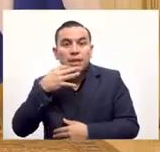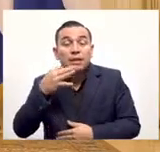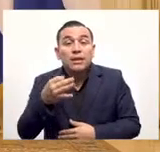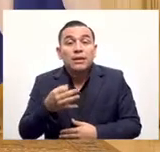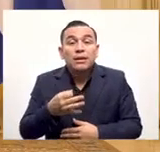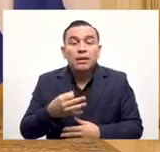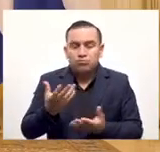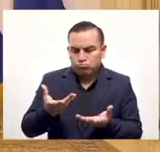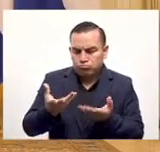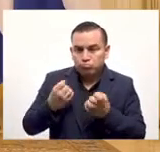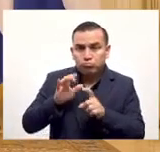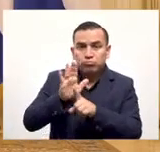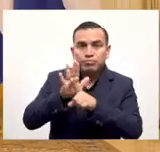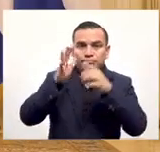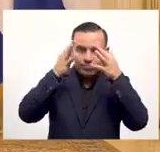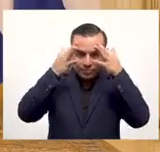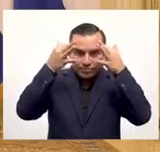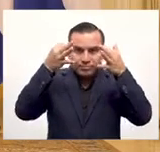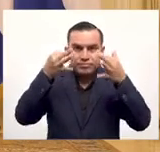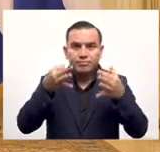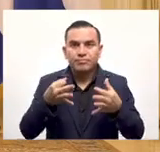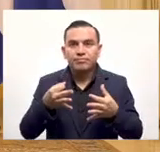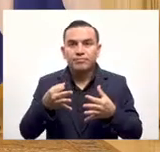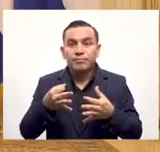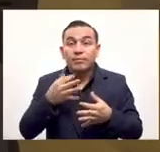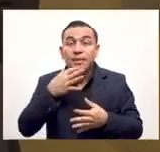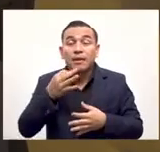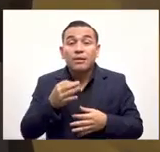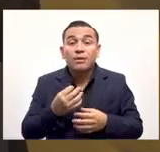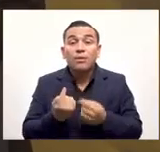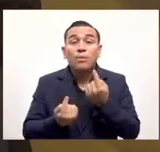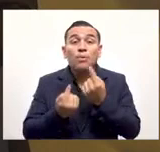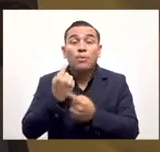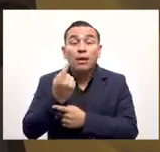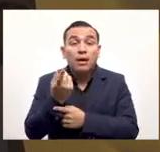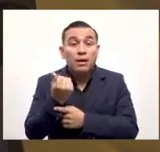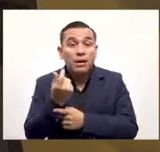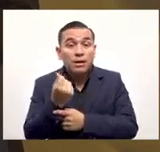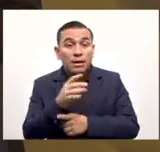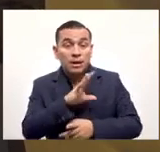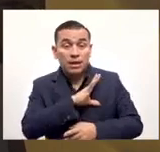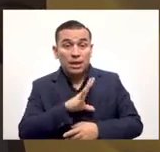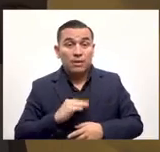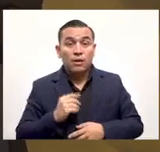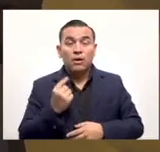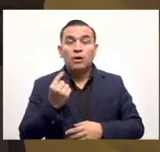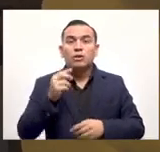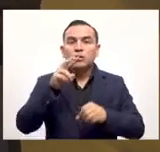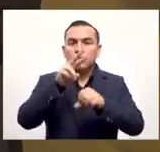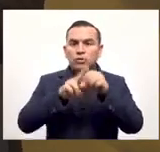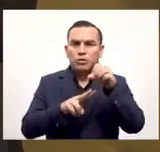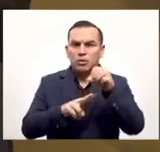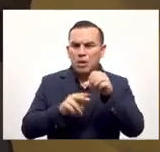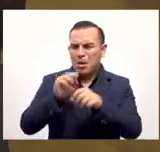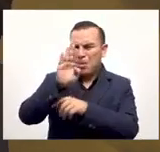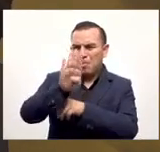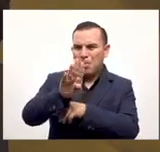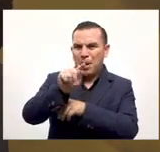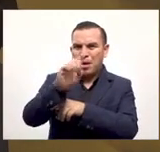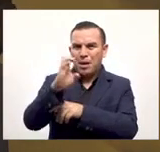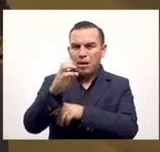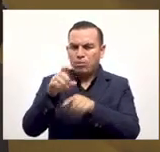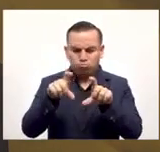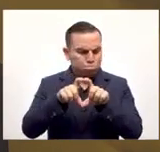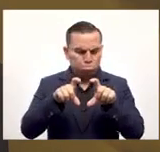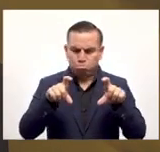si no lo desea no hay problema el efectivo sigue funcionando es más el único efectivo que funciona en El Salvador son los dólares el bitcoin no